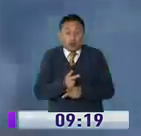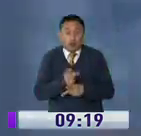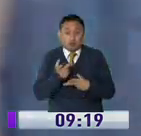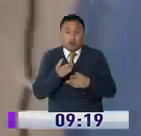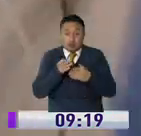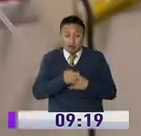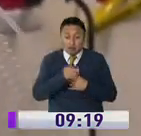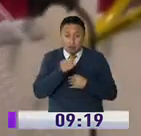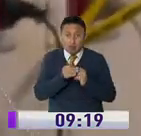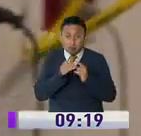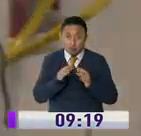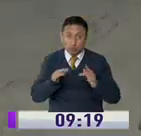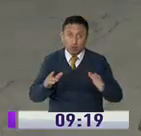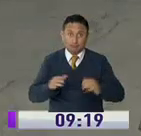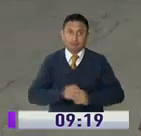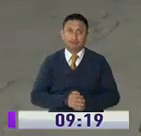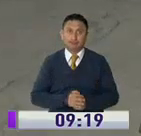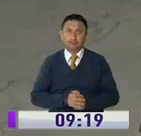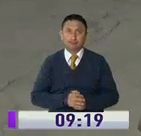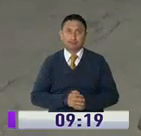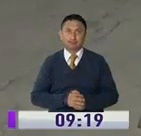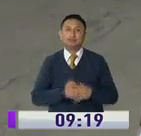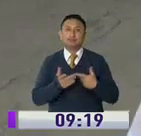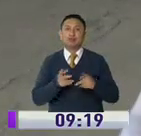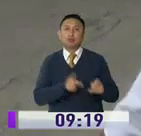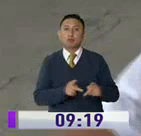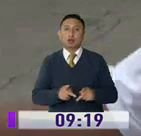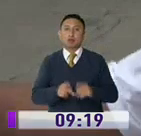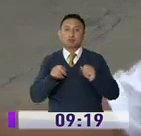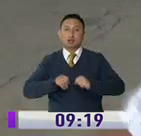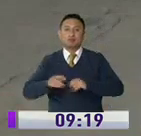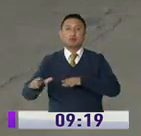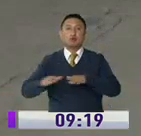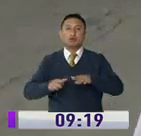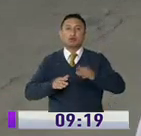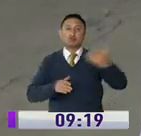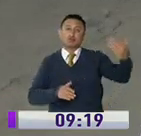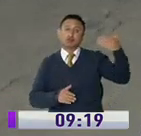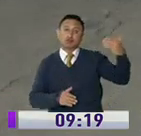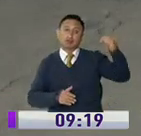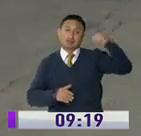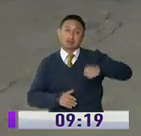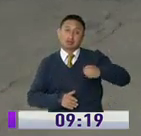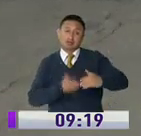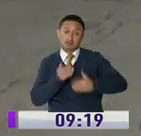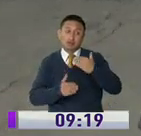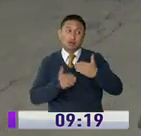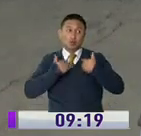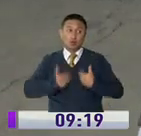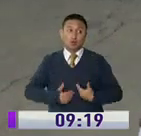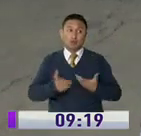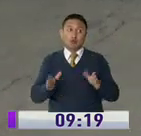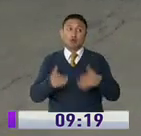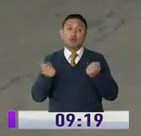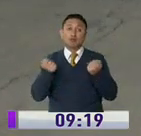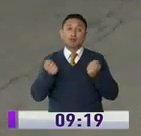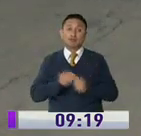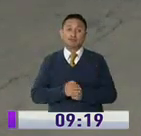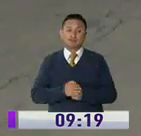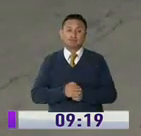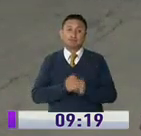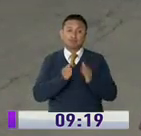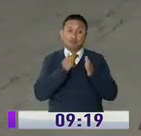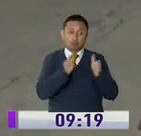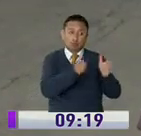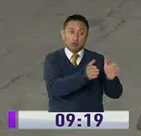que la pandemia se extienda. Nos estamos preparando una coordinación con alcaldías, desde protocolo de cadáveres, desde fosas